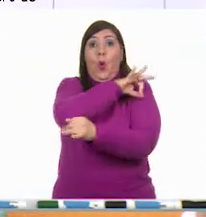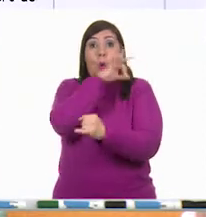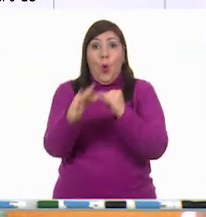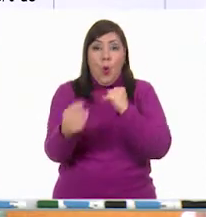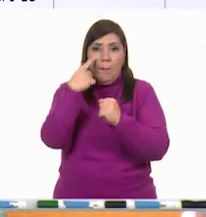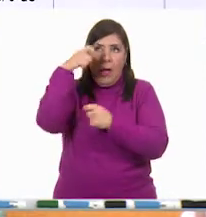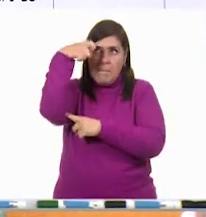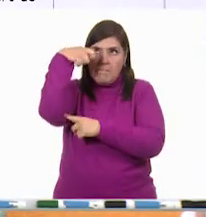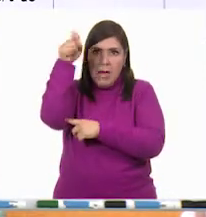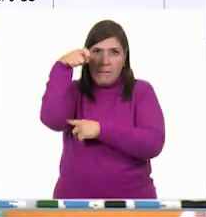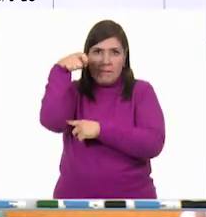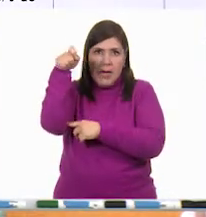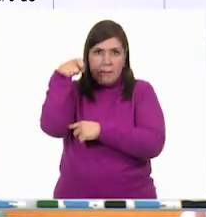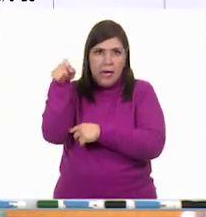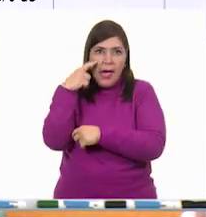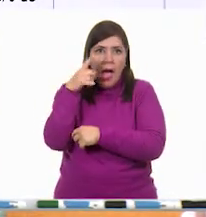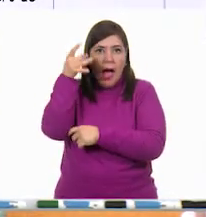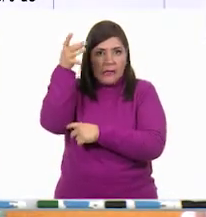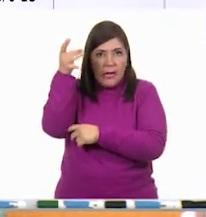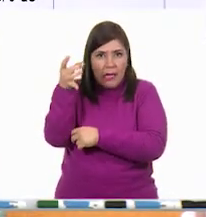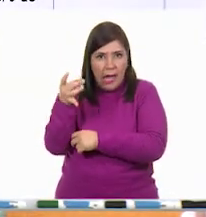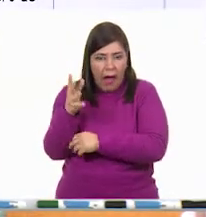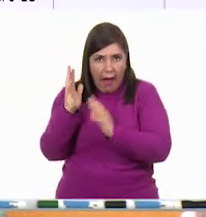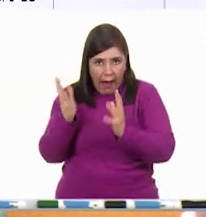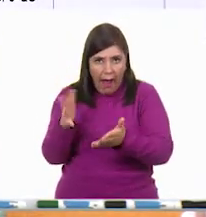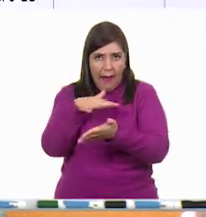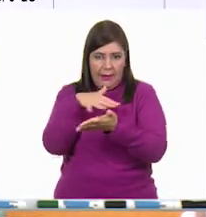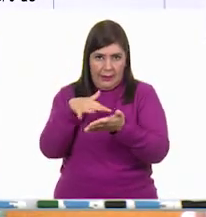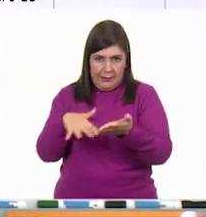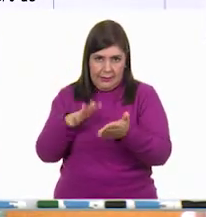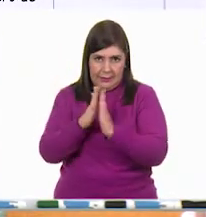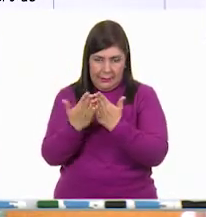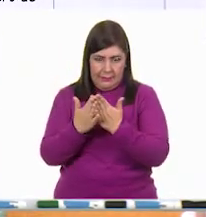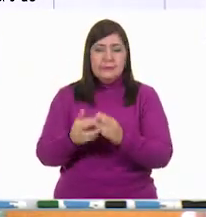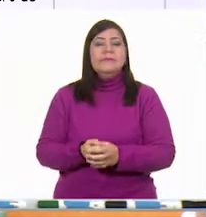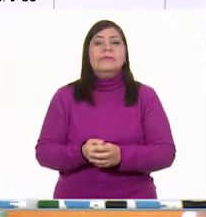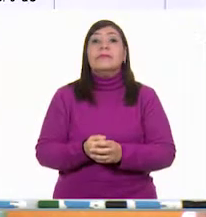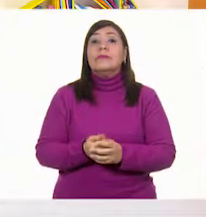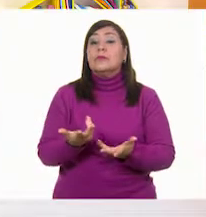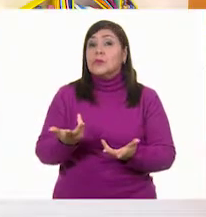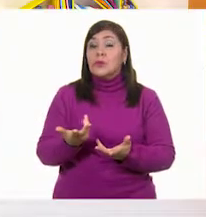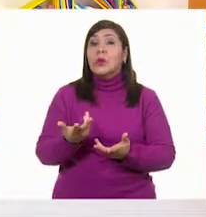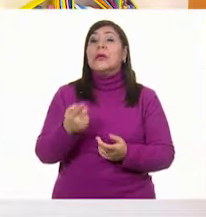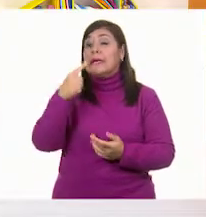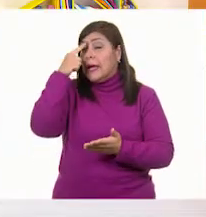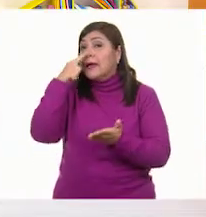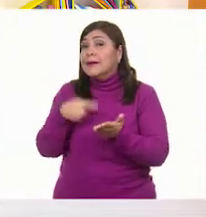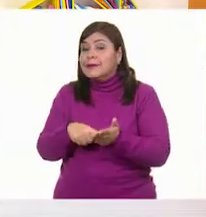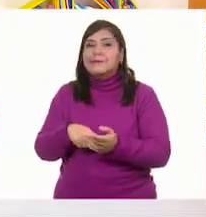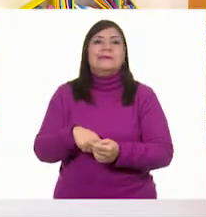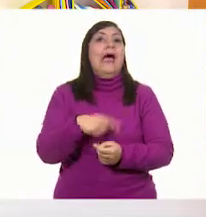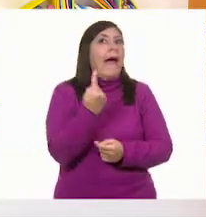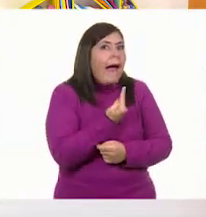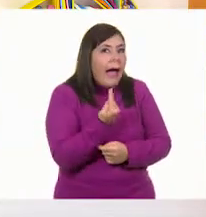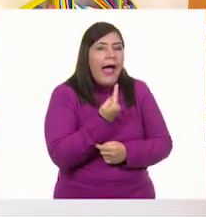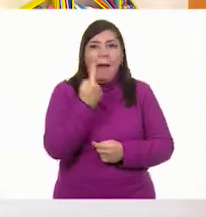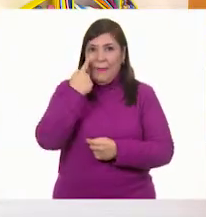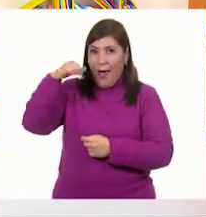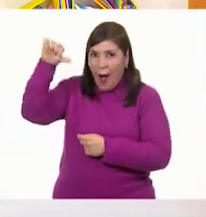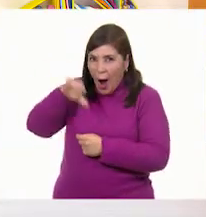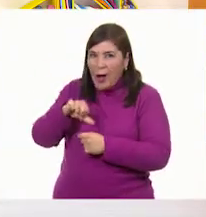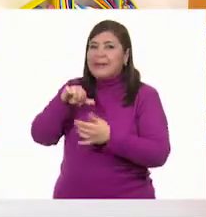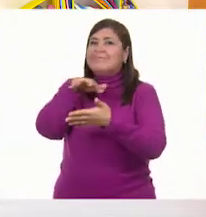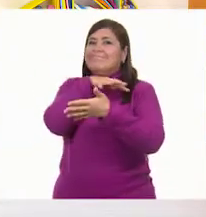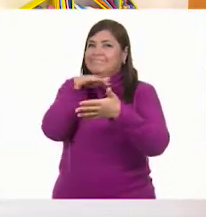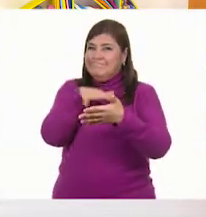palomitas, ¿verdad? De libros leídos. ¿Y qué crees? ¿Qué? Que justamente el día de hoy nos toca hacer una lectura.